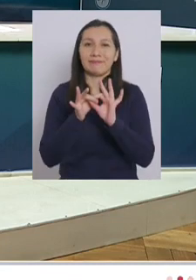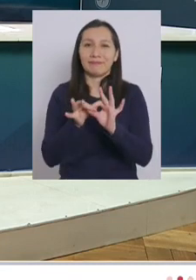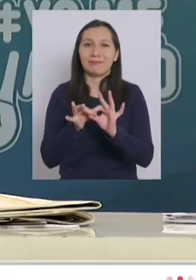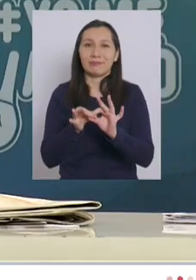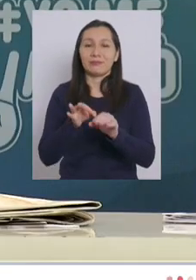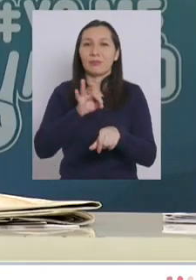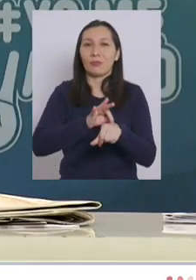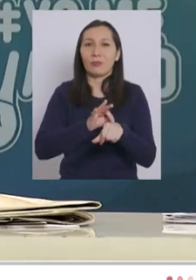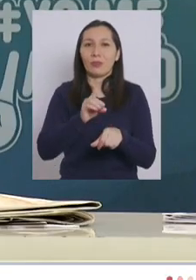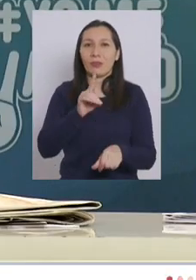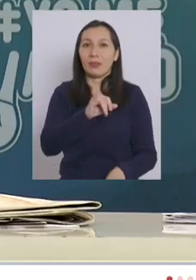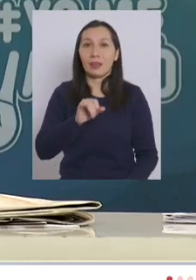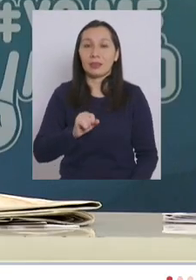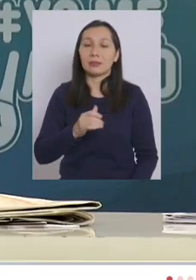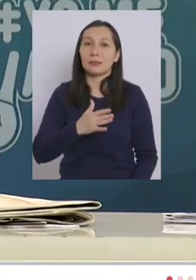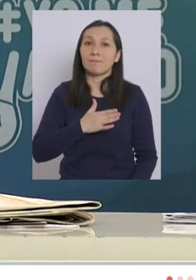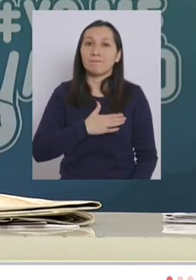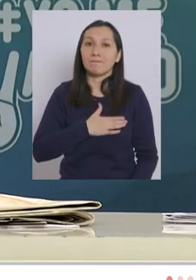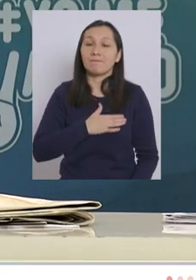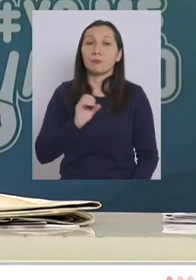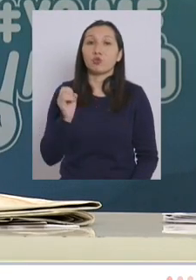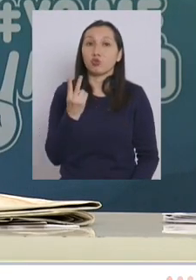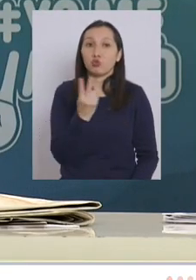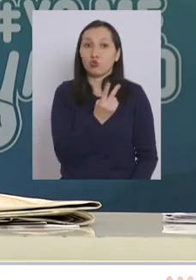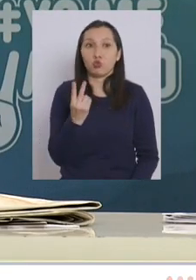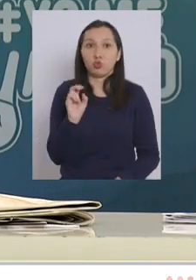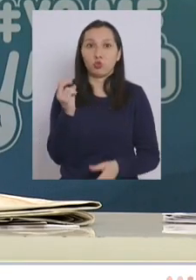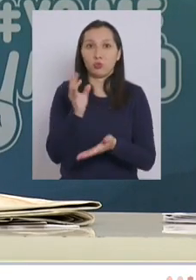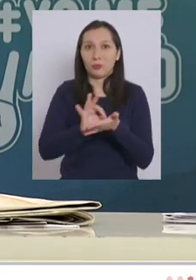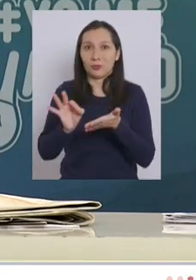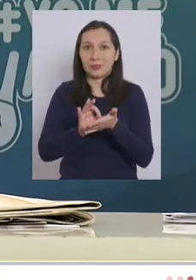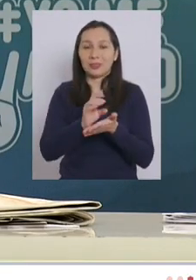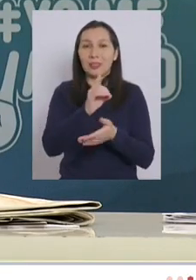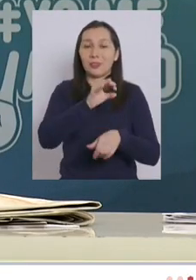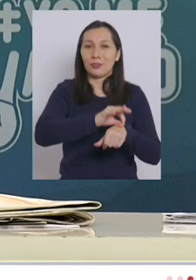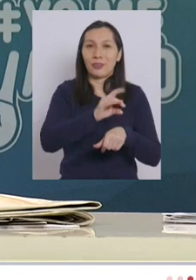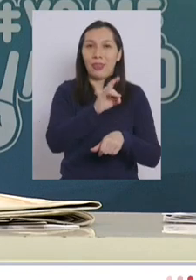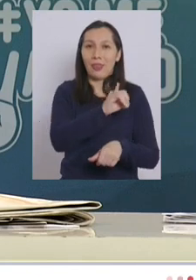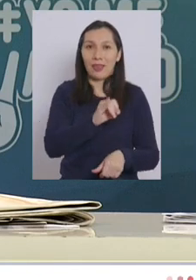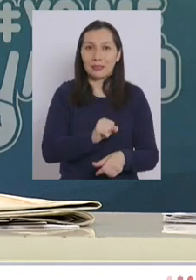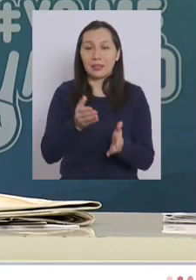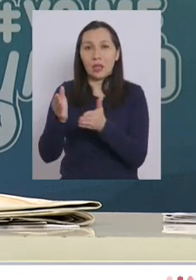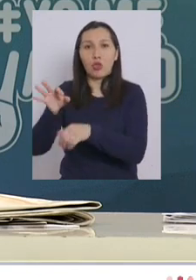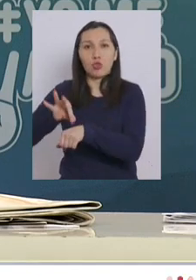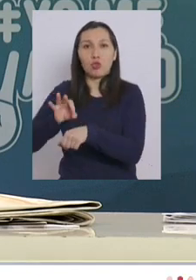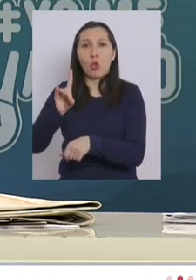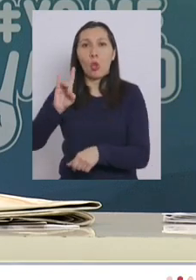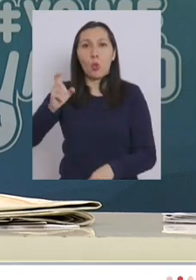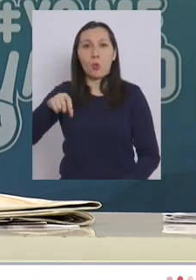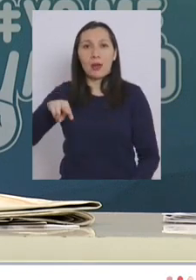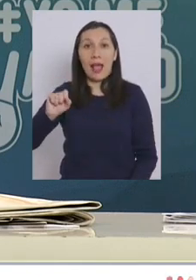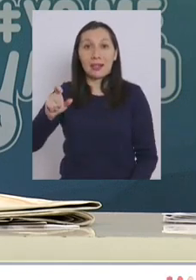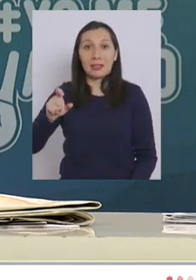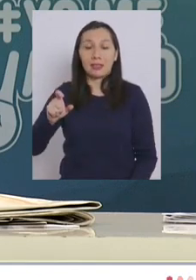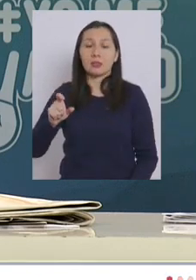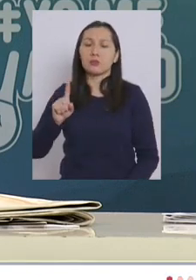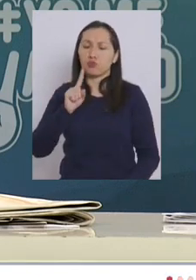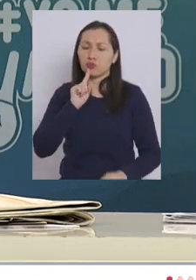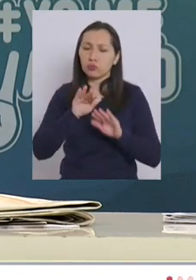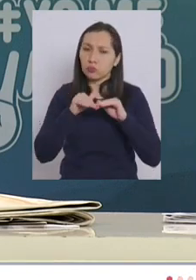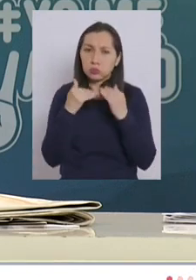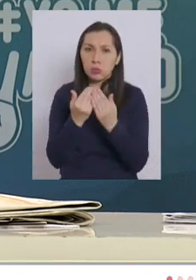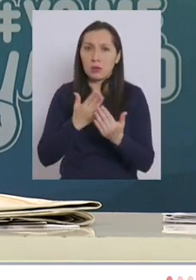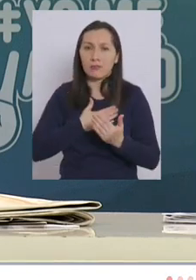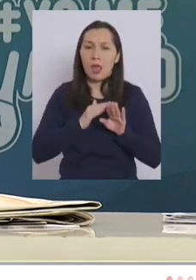doctora Daza mis subsecretarios la doctora Daza el doctor Duñac cuentan con